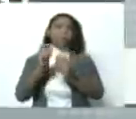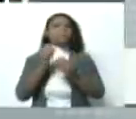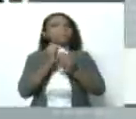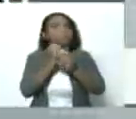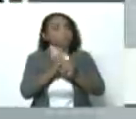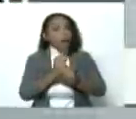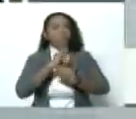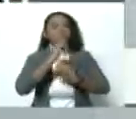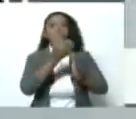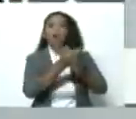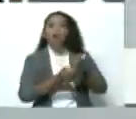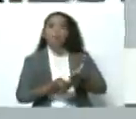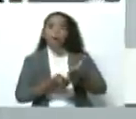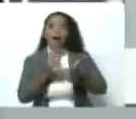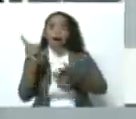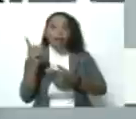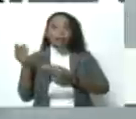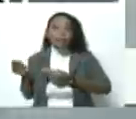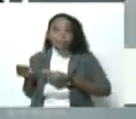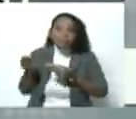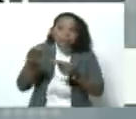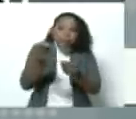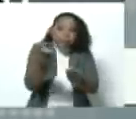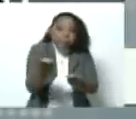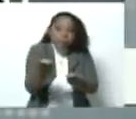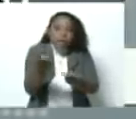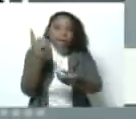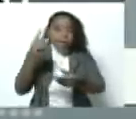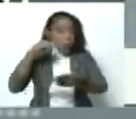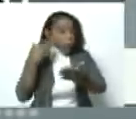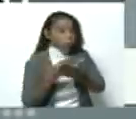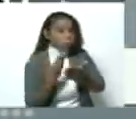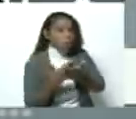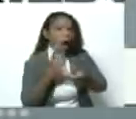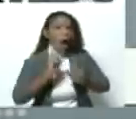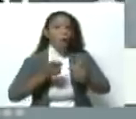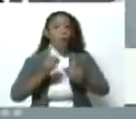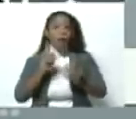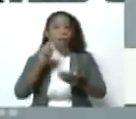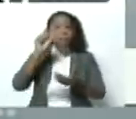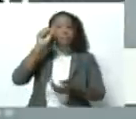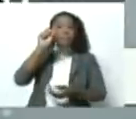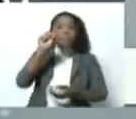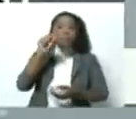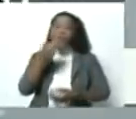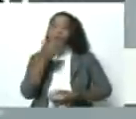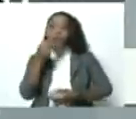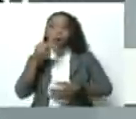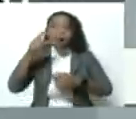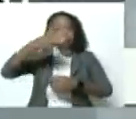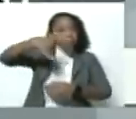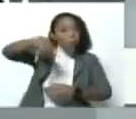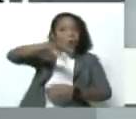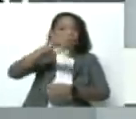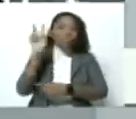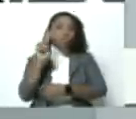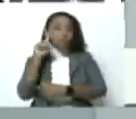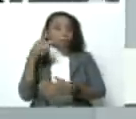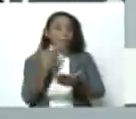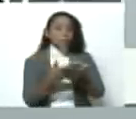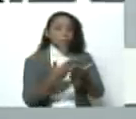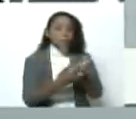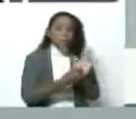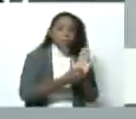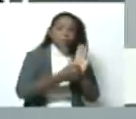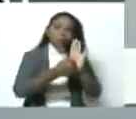informe en que ella entregue. ya ha dicho que constataron presencia de puntos rojos en todo el país. Me imagino que irán a presentar las pruebas.